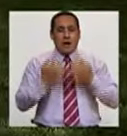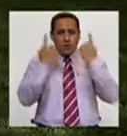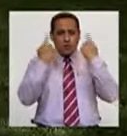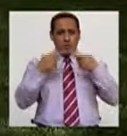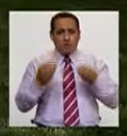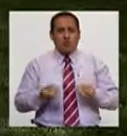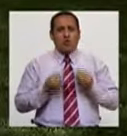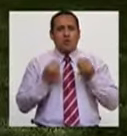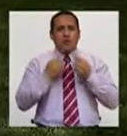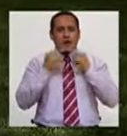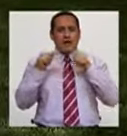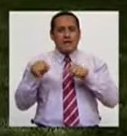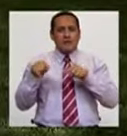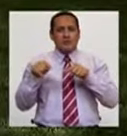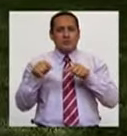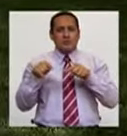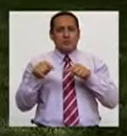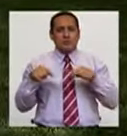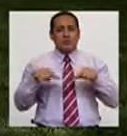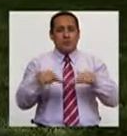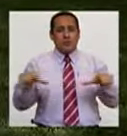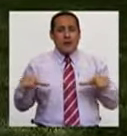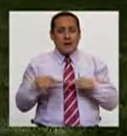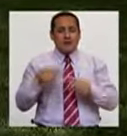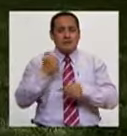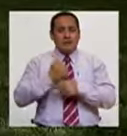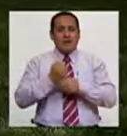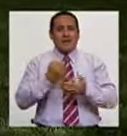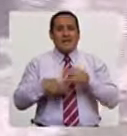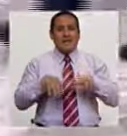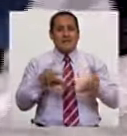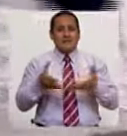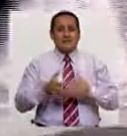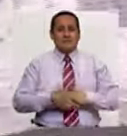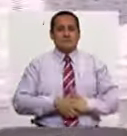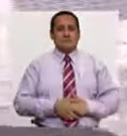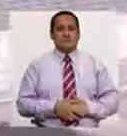sobre las sies, en cuanto a este tipo de trabajos que hacen.